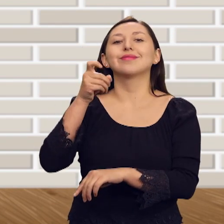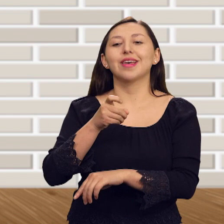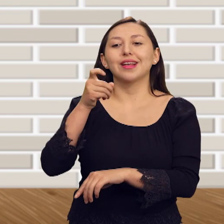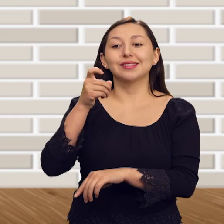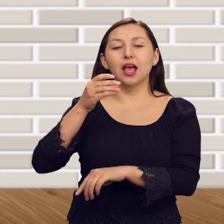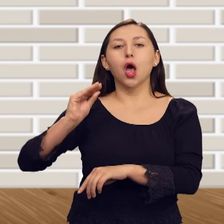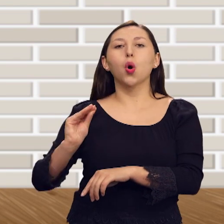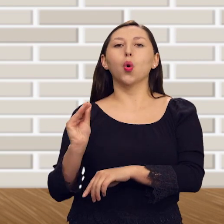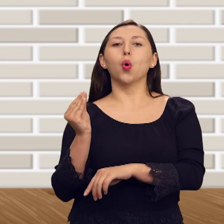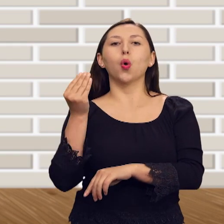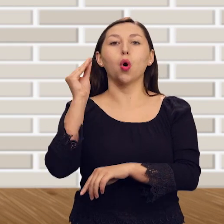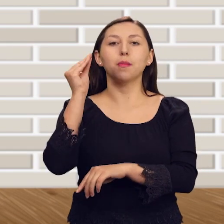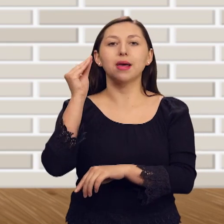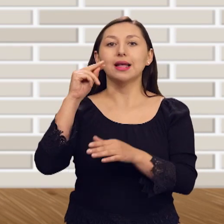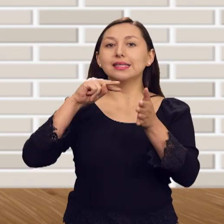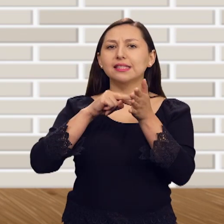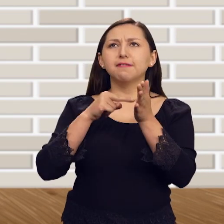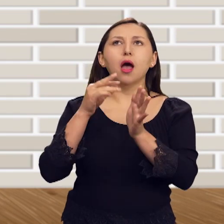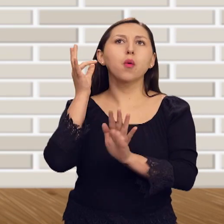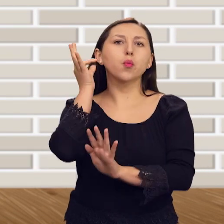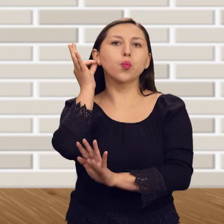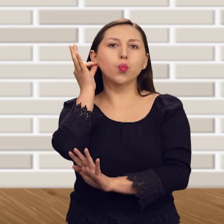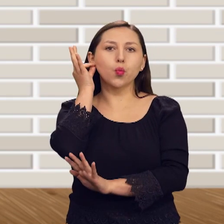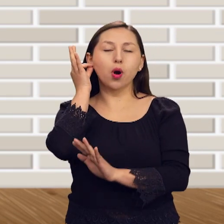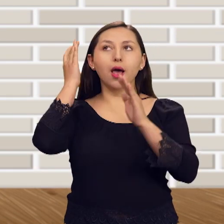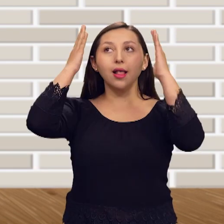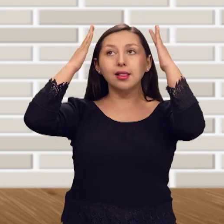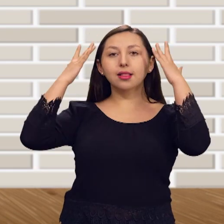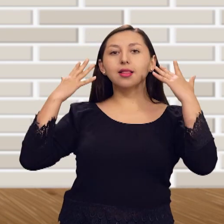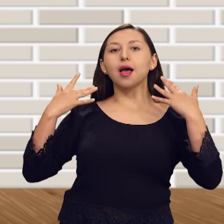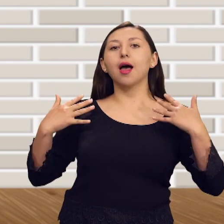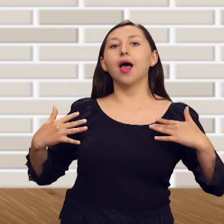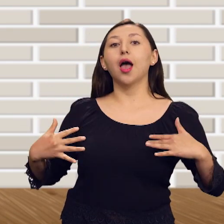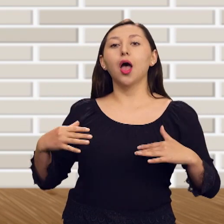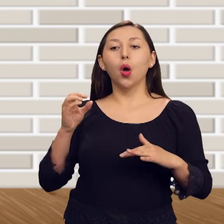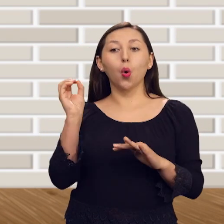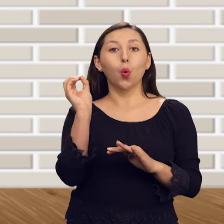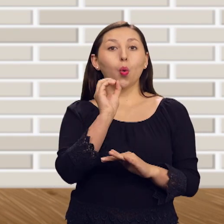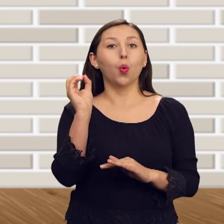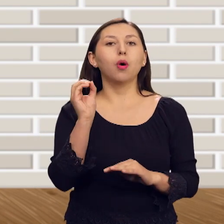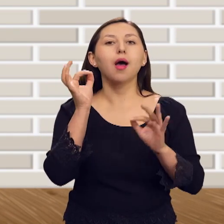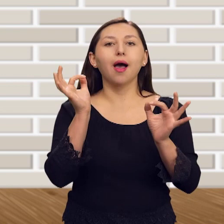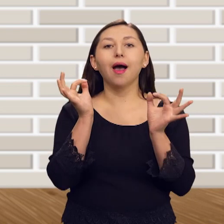jóvenes deberíamos tener el cabello largo o al menos usar aretes.